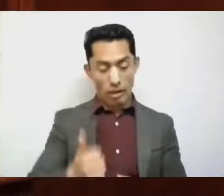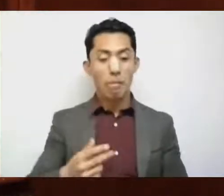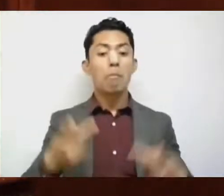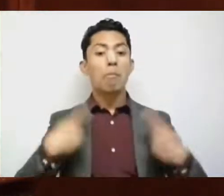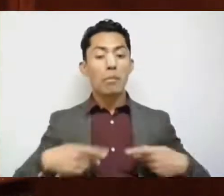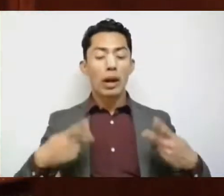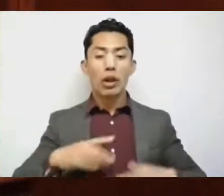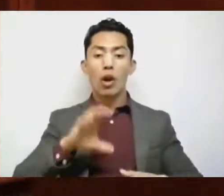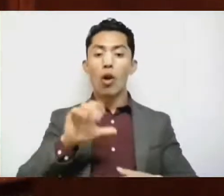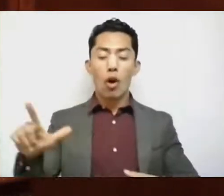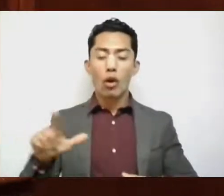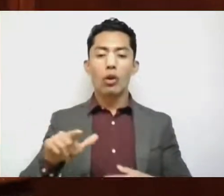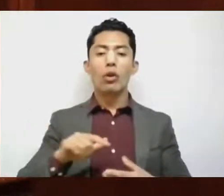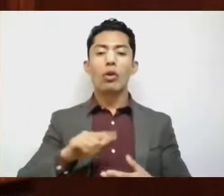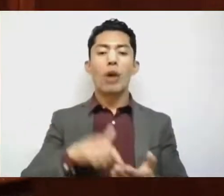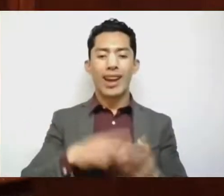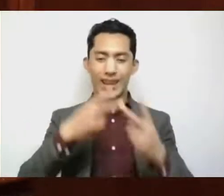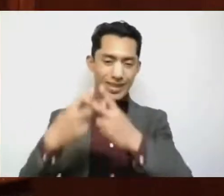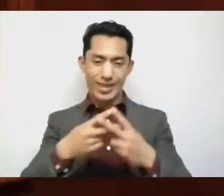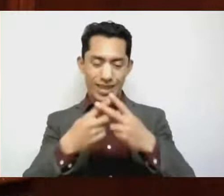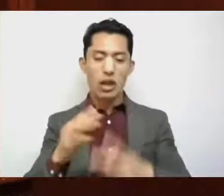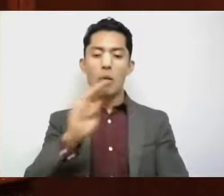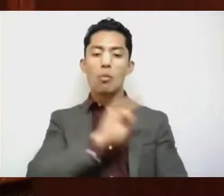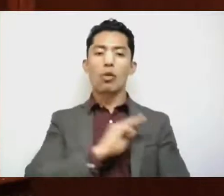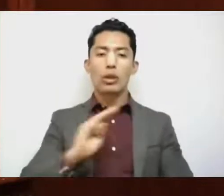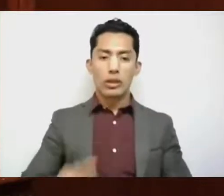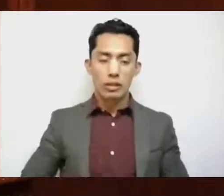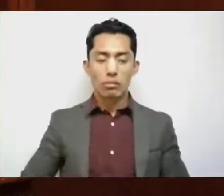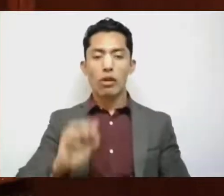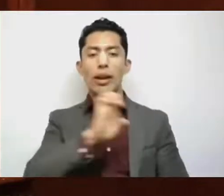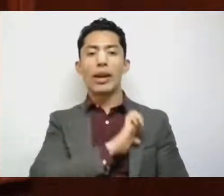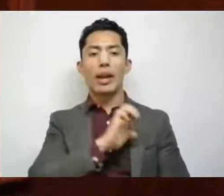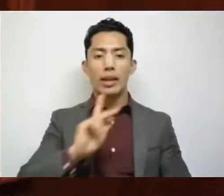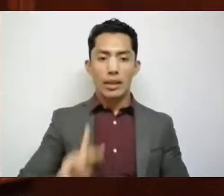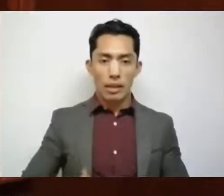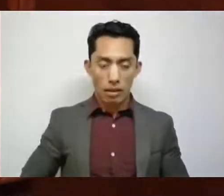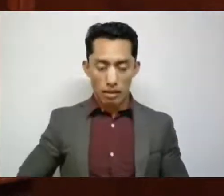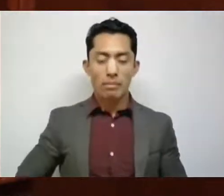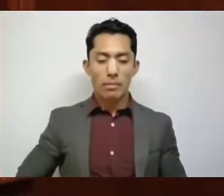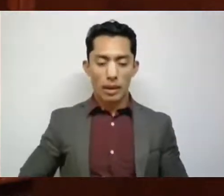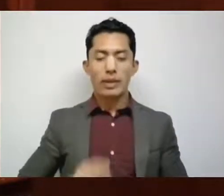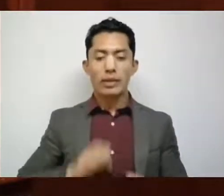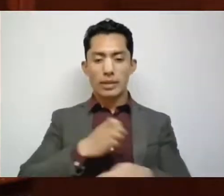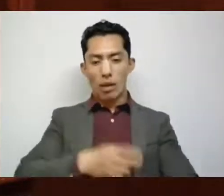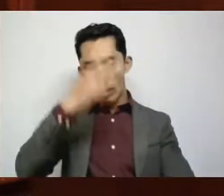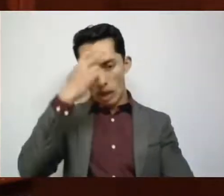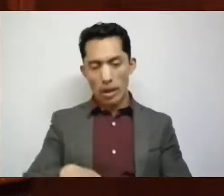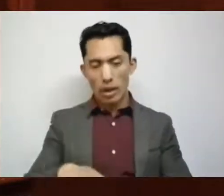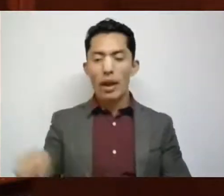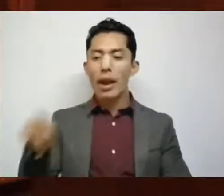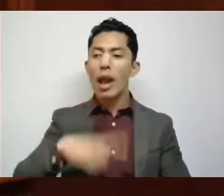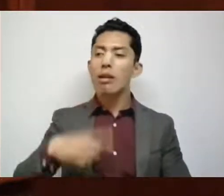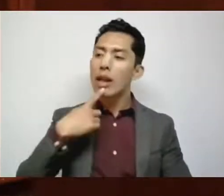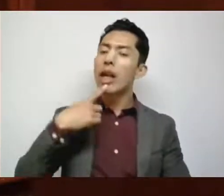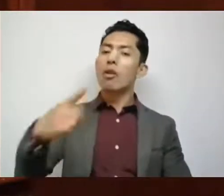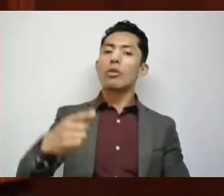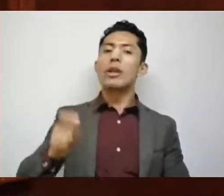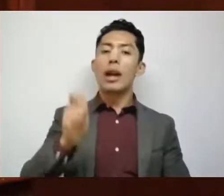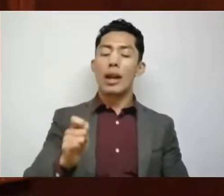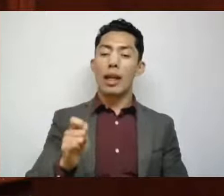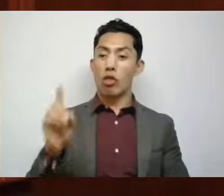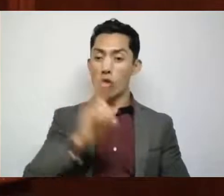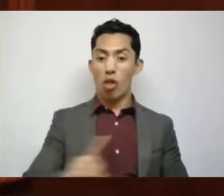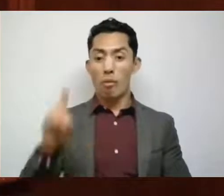colonia La Estrella en el municipio de Catepec de Morelos denunciaron que el domingo